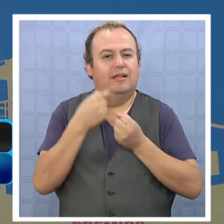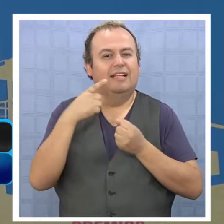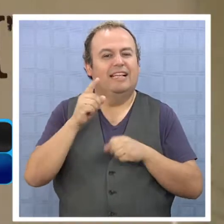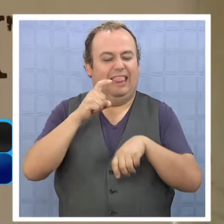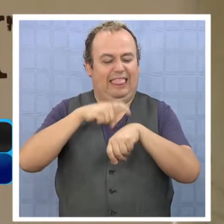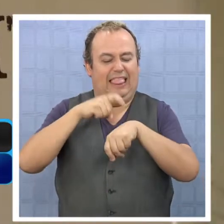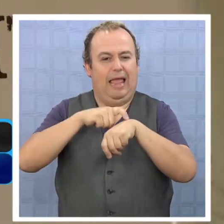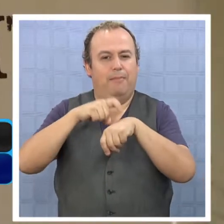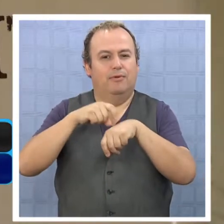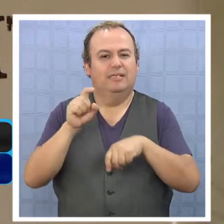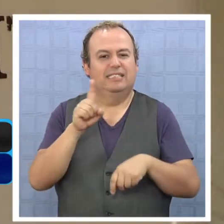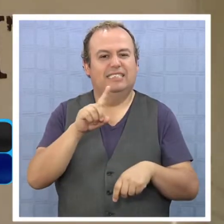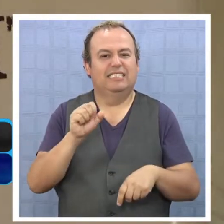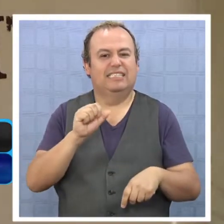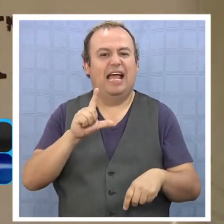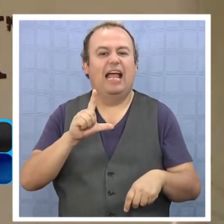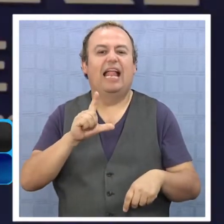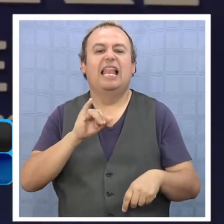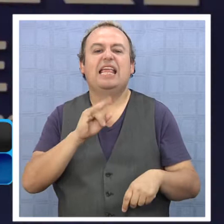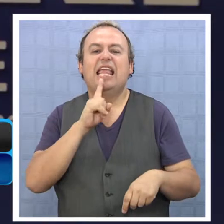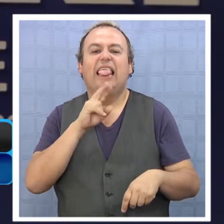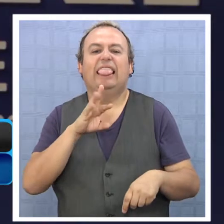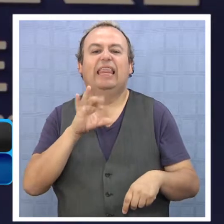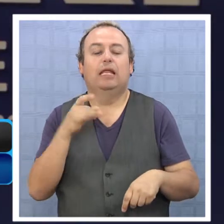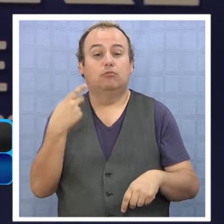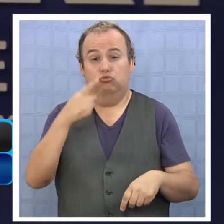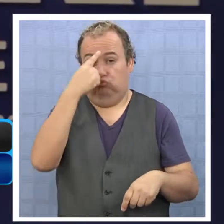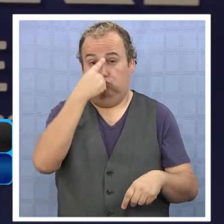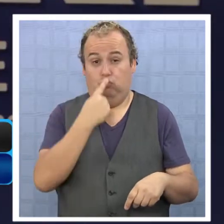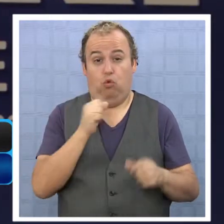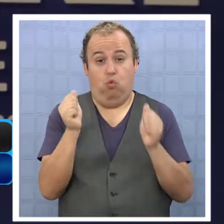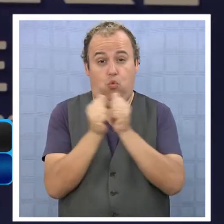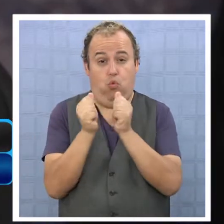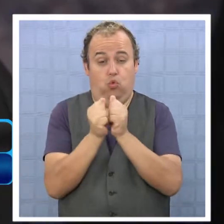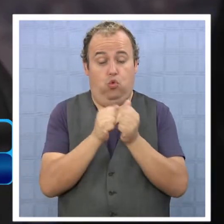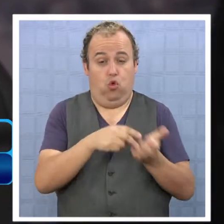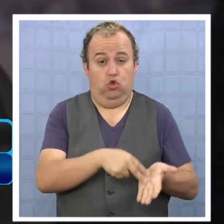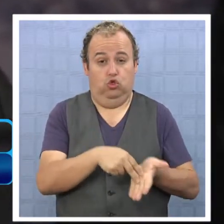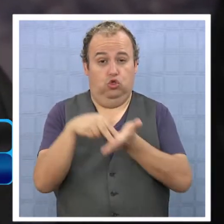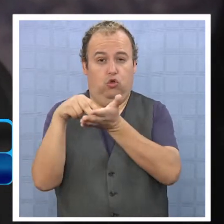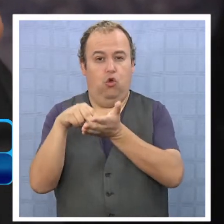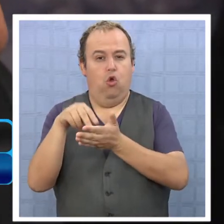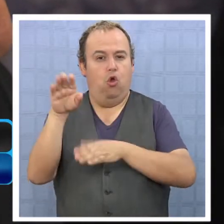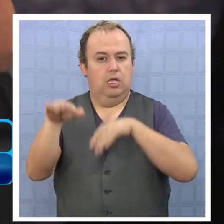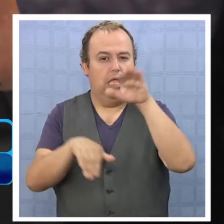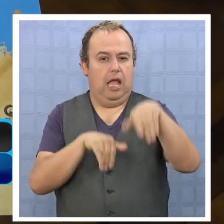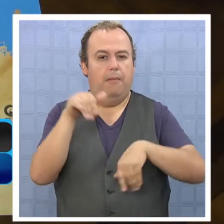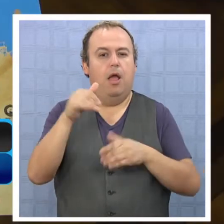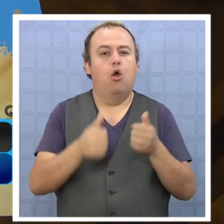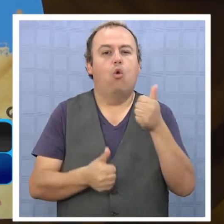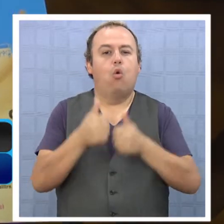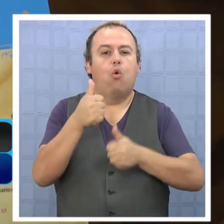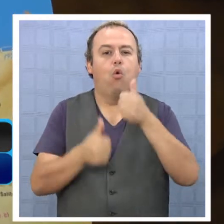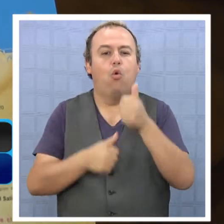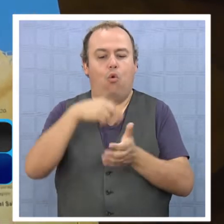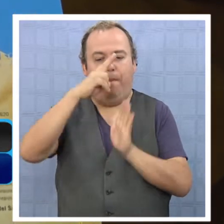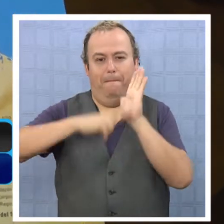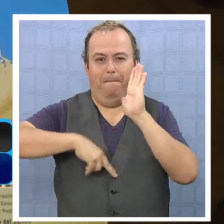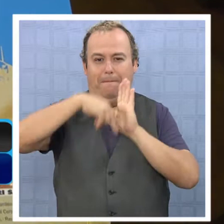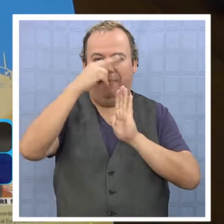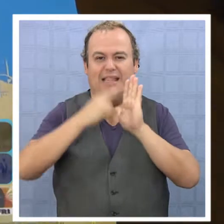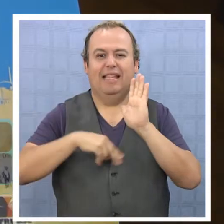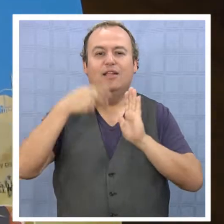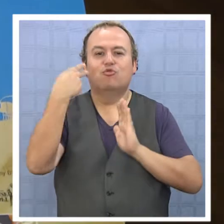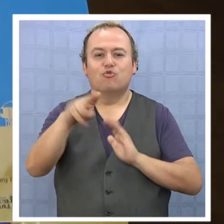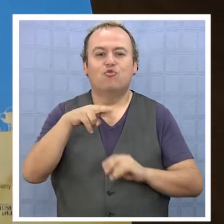saliterera, la Corporación Museo del Salitre y Sofri S.A. convocan al concurso pictórico escolar Pinta tu